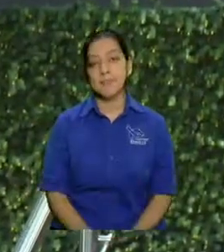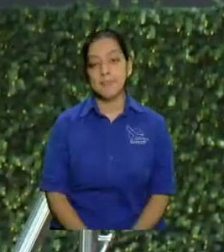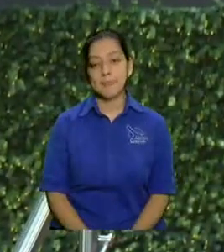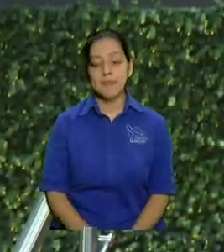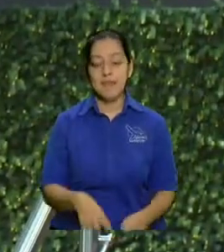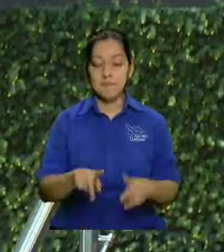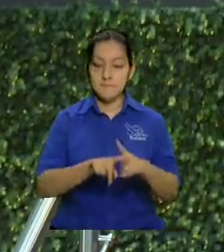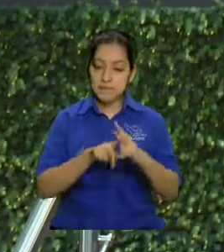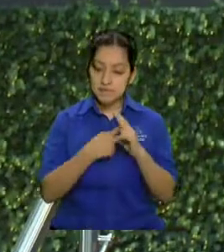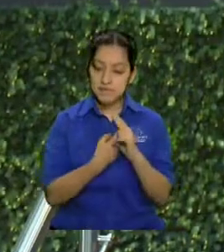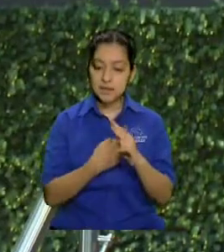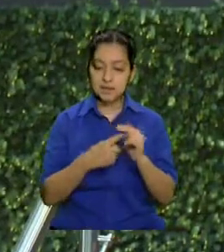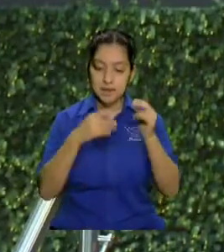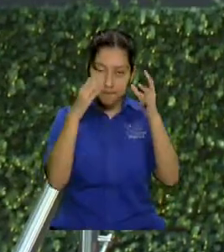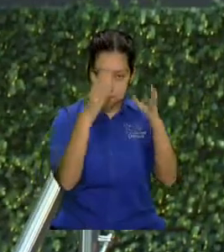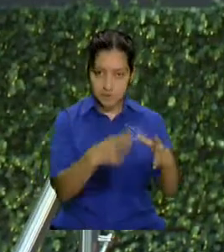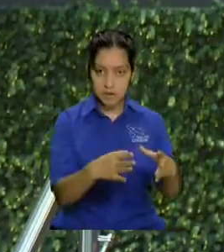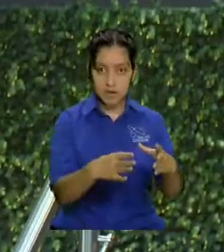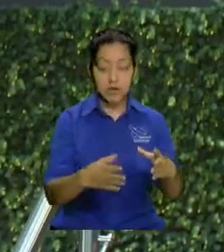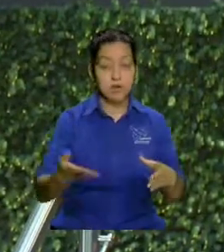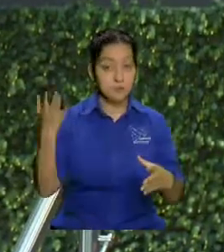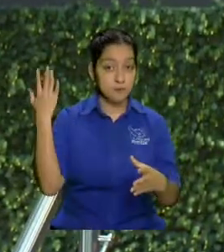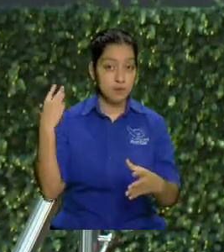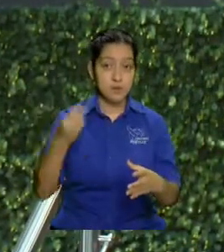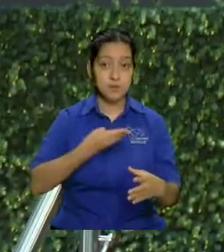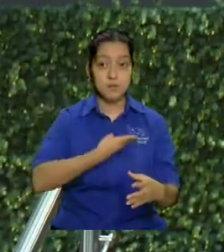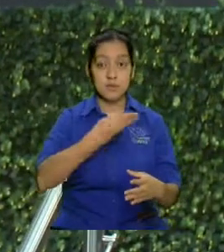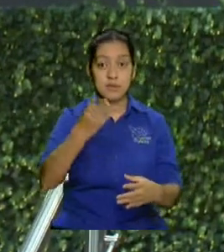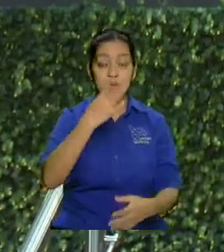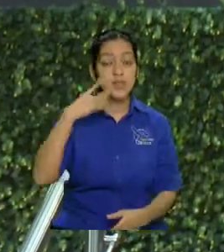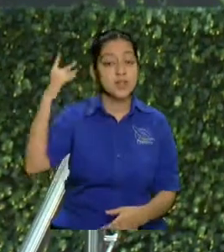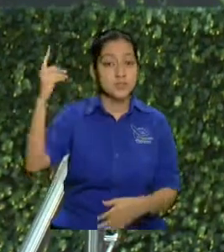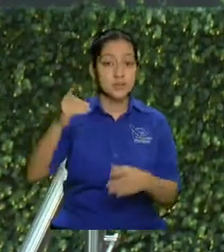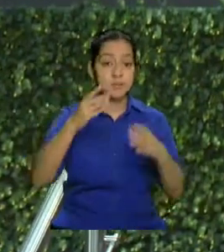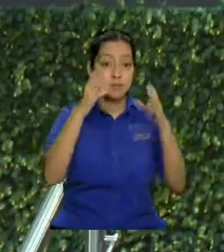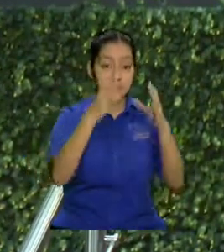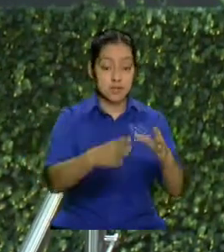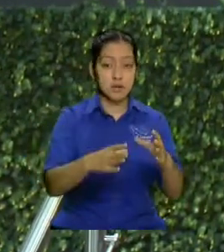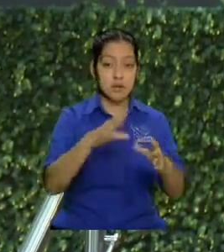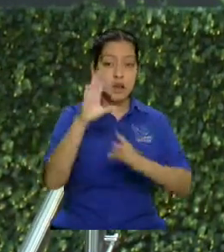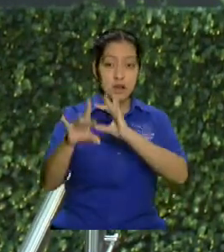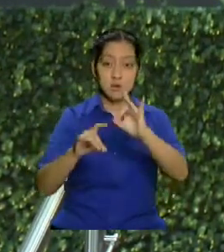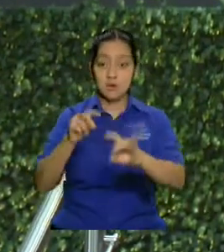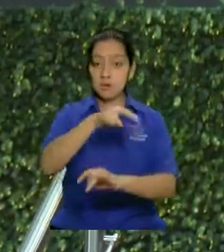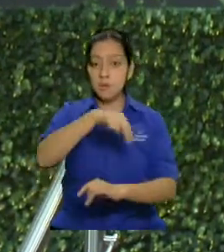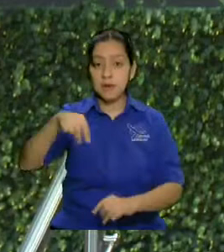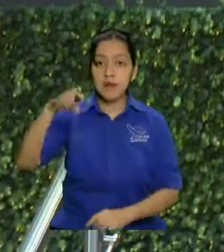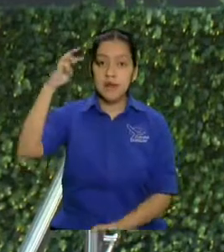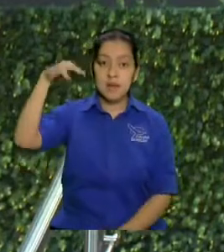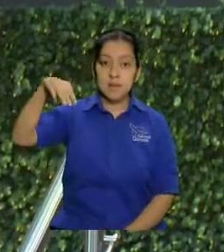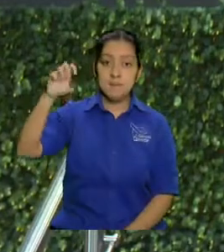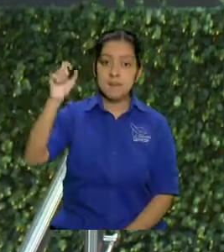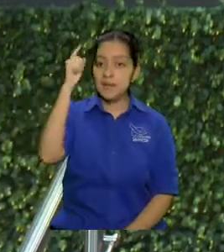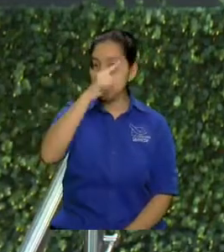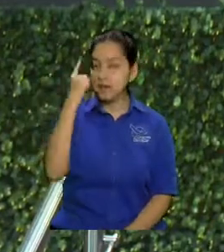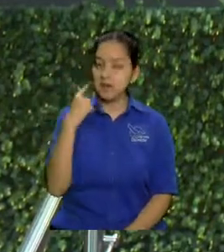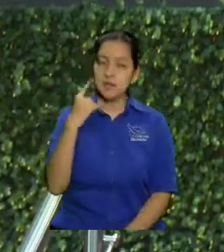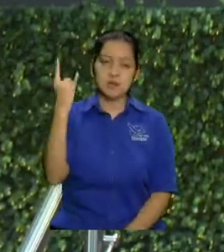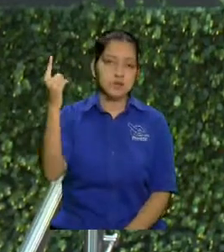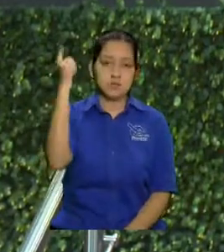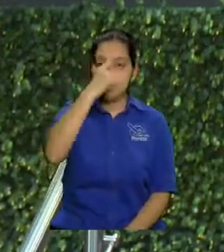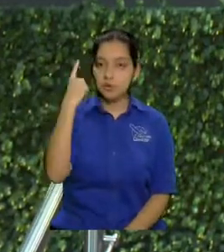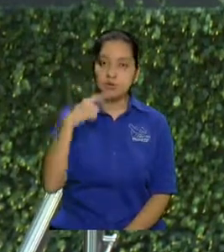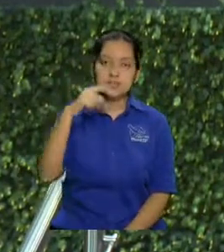empezaron a poner porque fue una orden de Dios empezaron a poner una cosa que se llama mesusá si usted busca la palabra